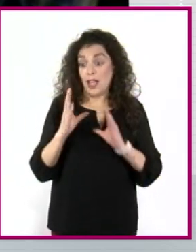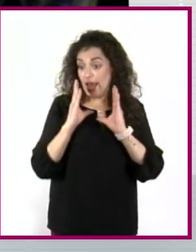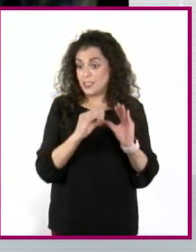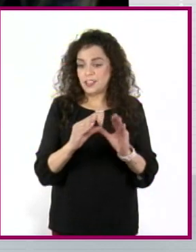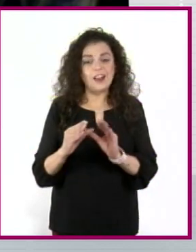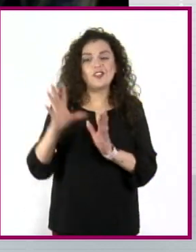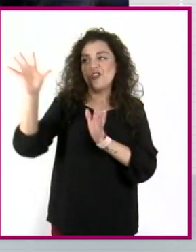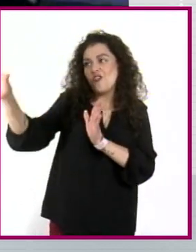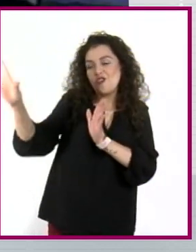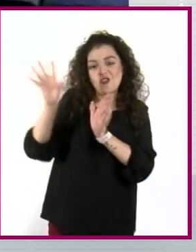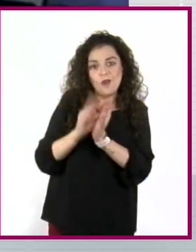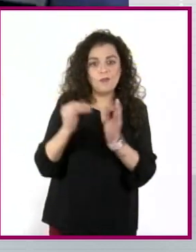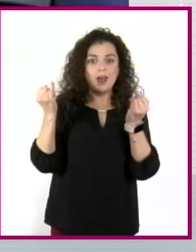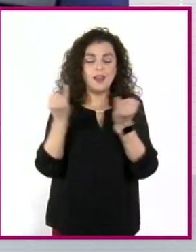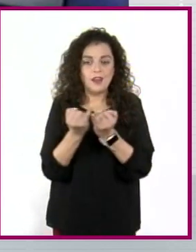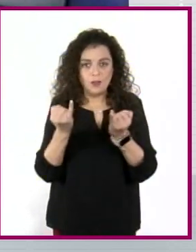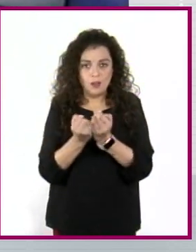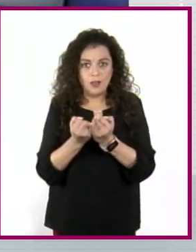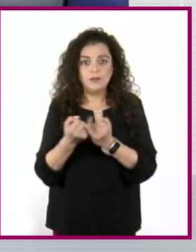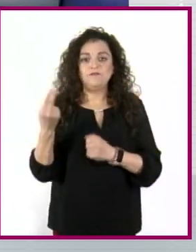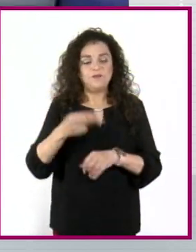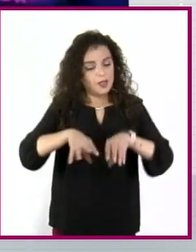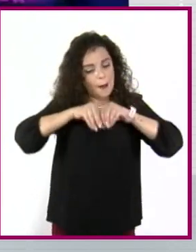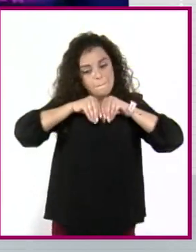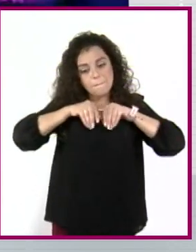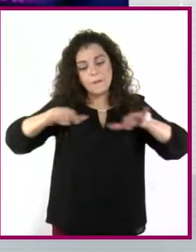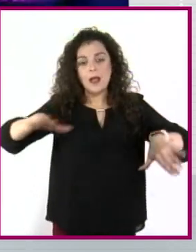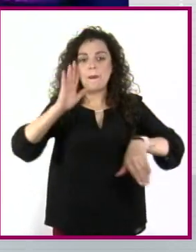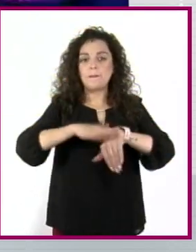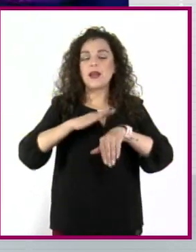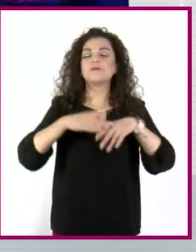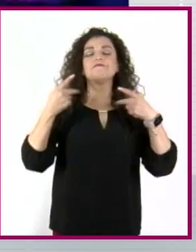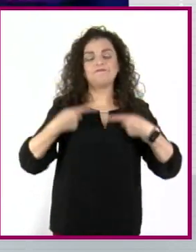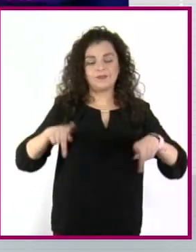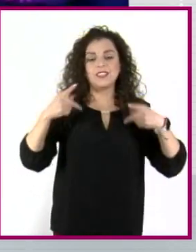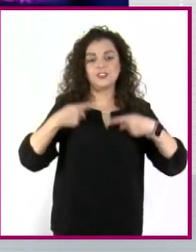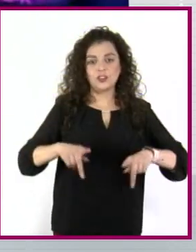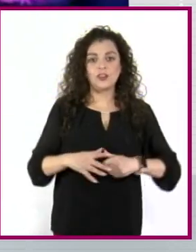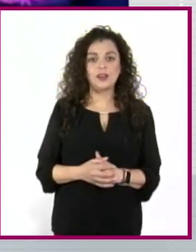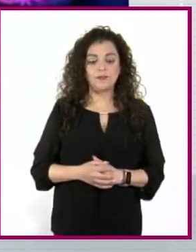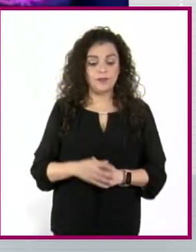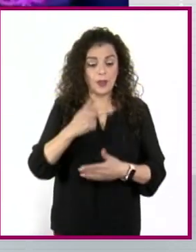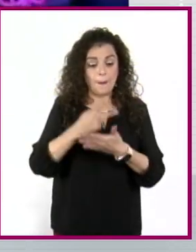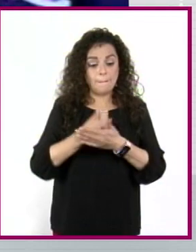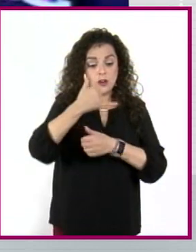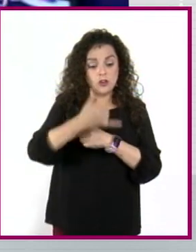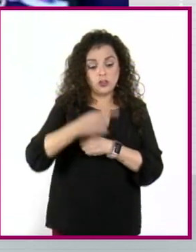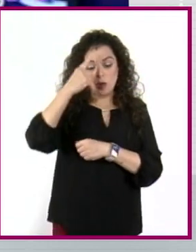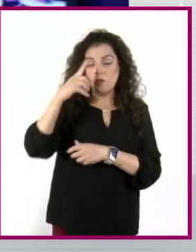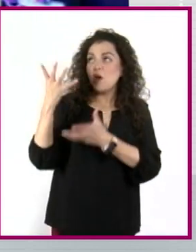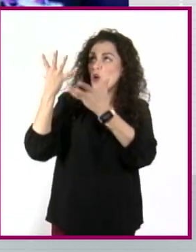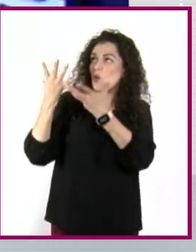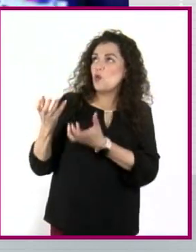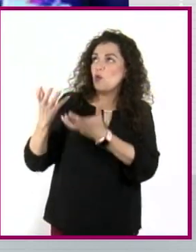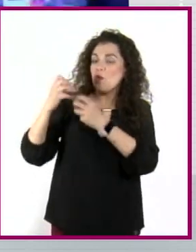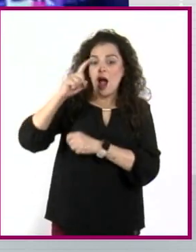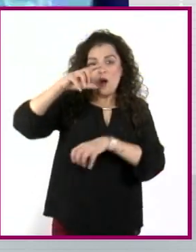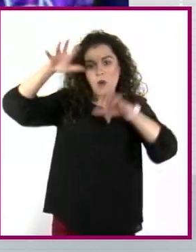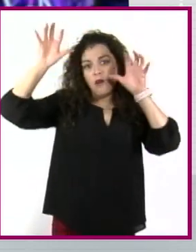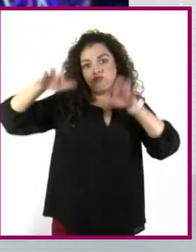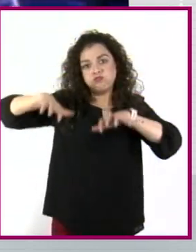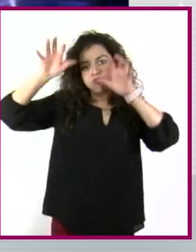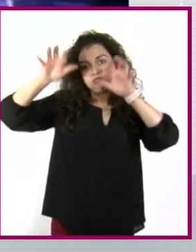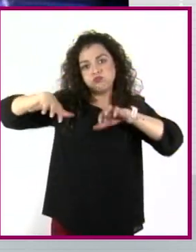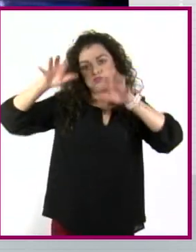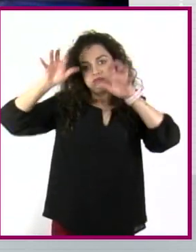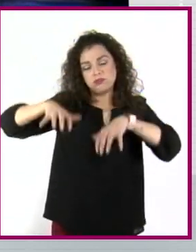ya está ahí, ahora la labor es replicarla y extenderla a más personas. Yo estoy trabajando en un proyecto de captación de agua de lluvia, que llama Isla Urbana. Captación